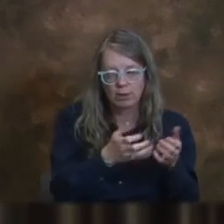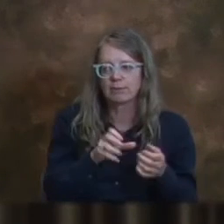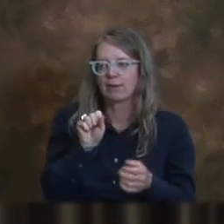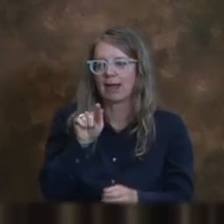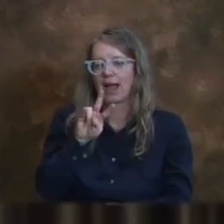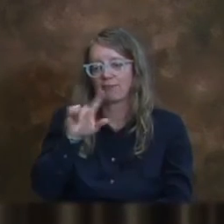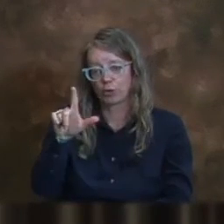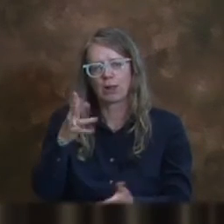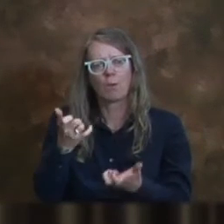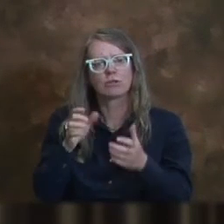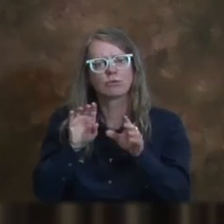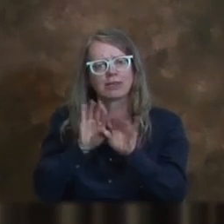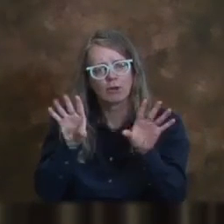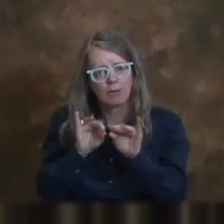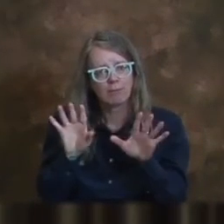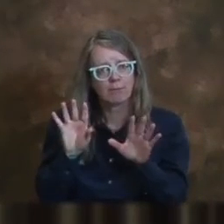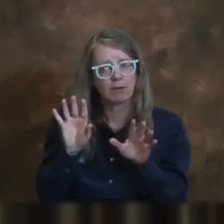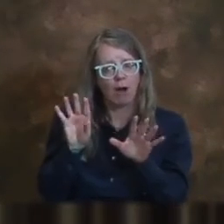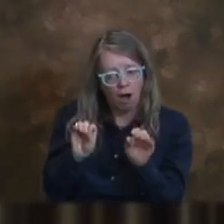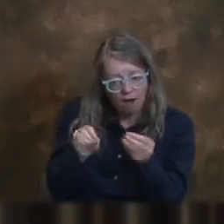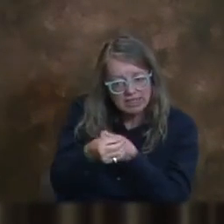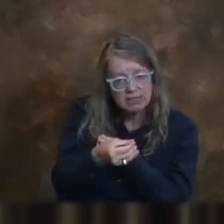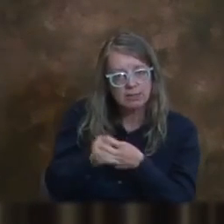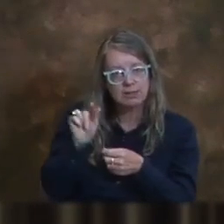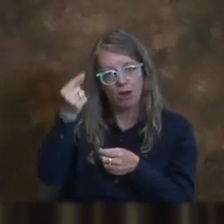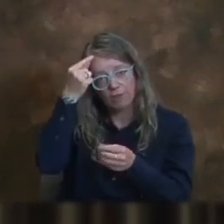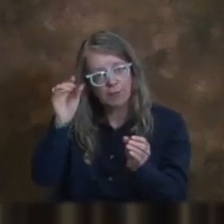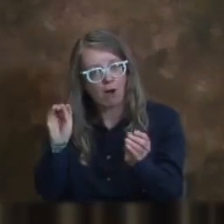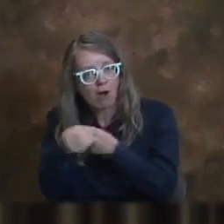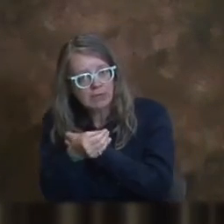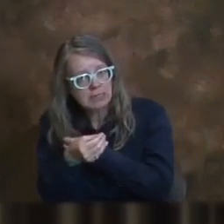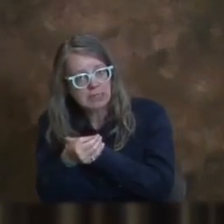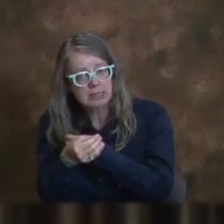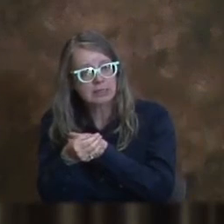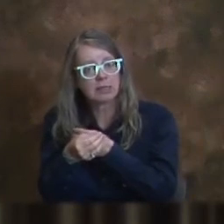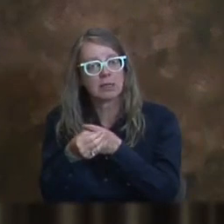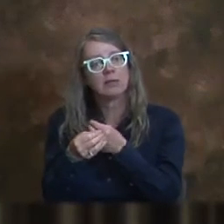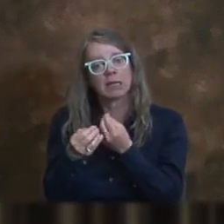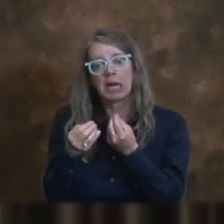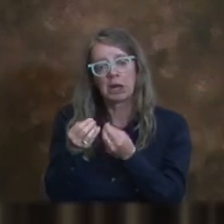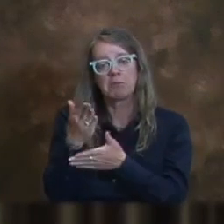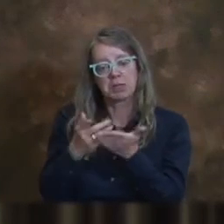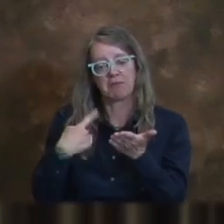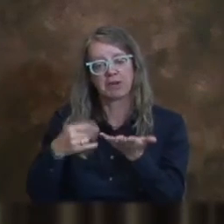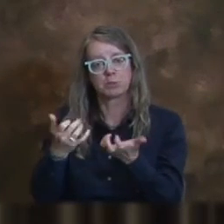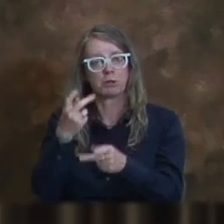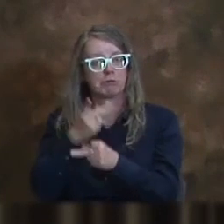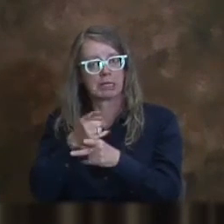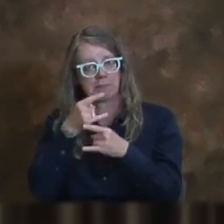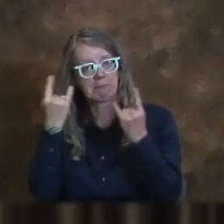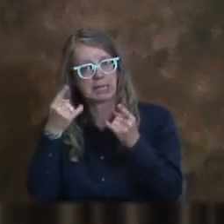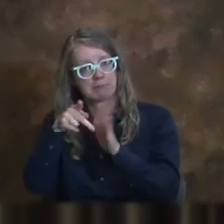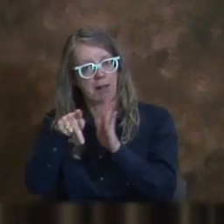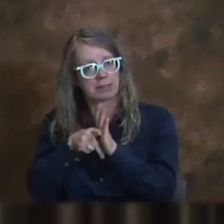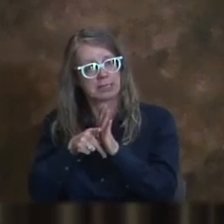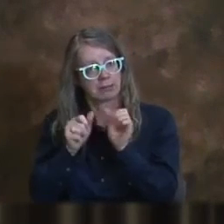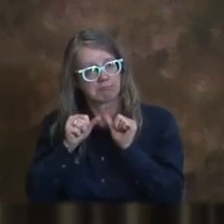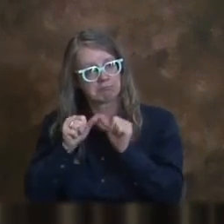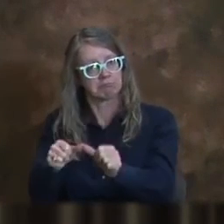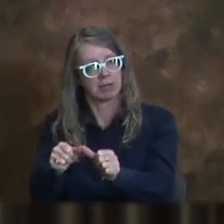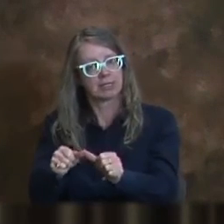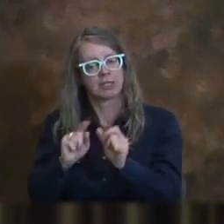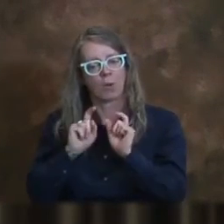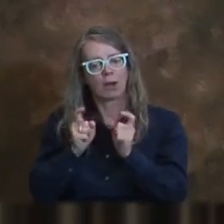negocios, pero oficinas de gobierno también porque nosotros también queremos mantenerlo en algunos de nuestras localidades también. Entonces denos la